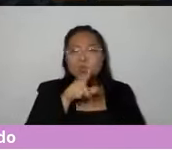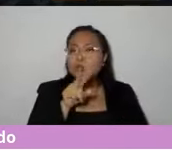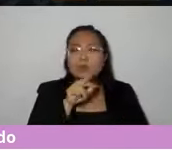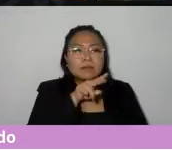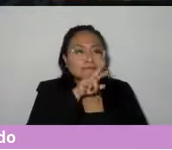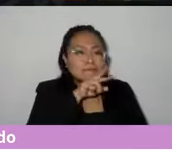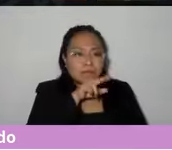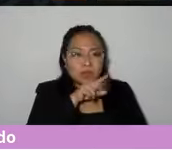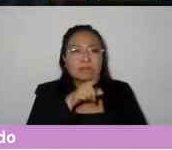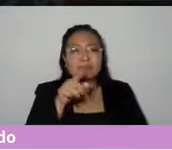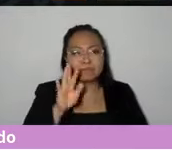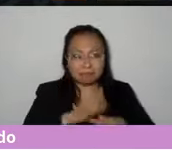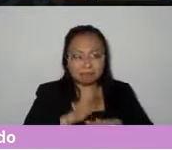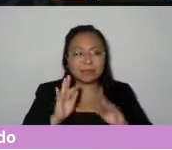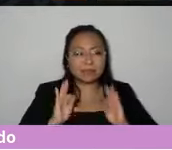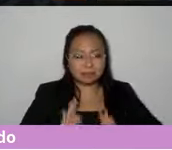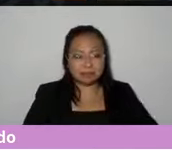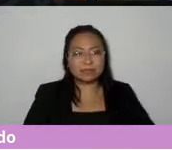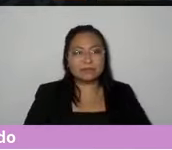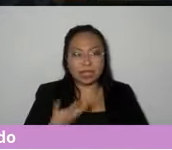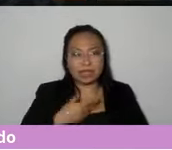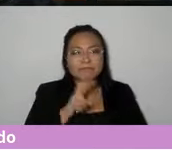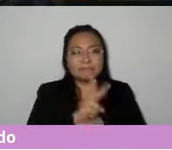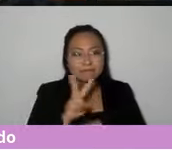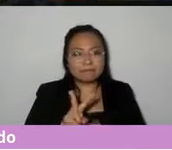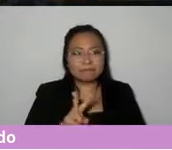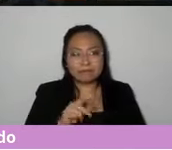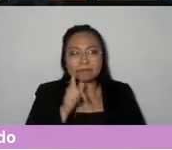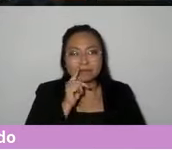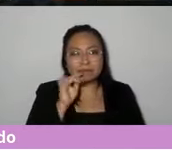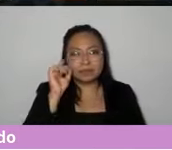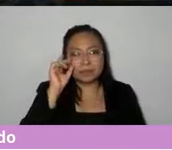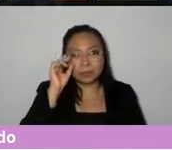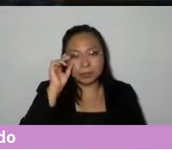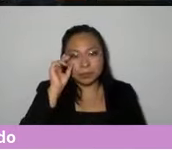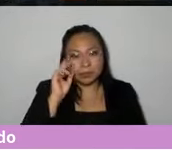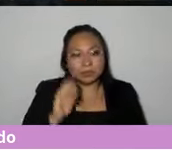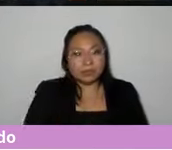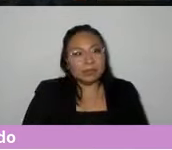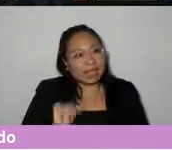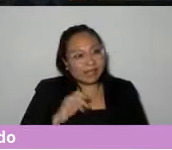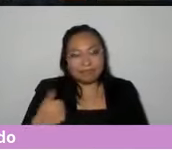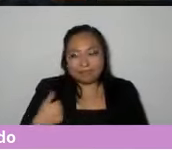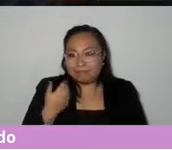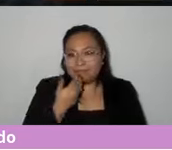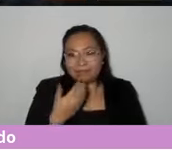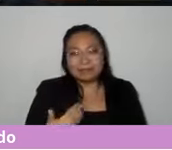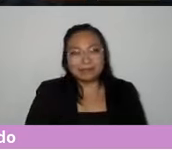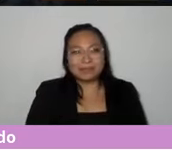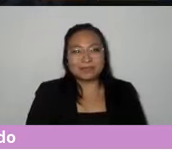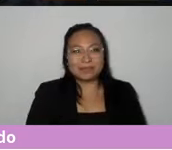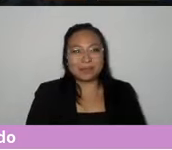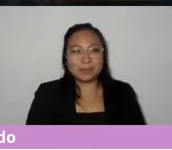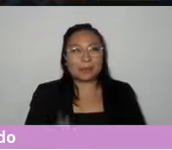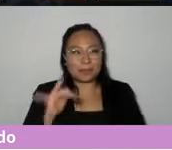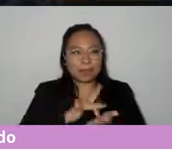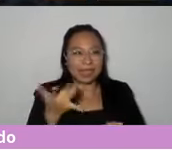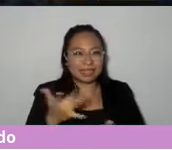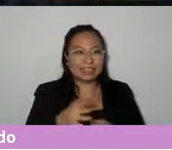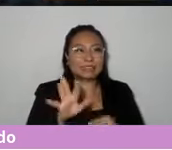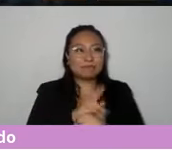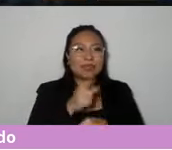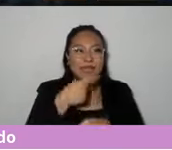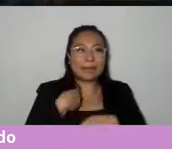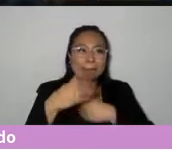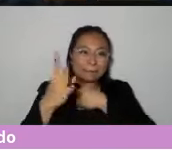va a haber muchísimas más vigilancias. Adelante, Sunia, mira qué afortunada, qué afortunada. estar en tu domicilio, Sunia,